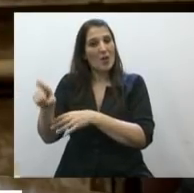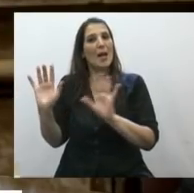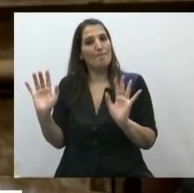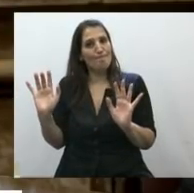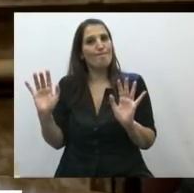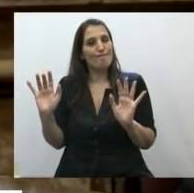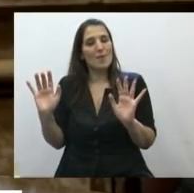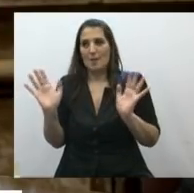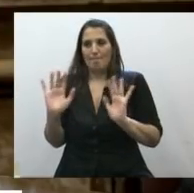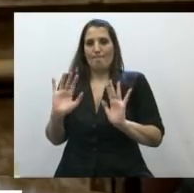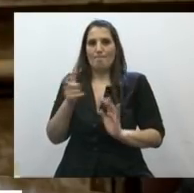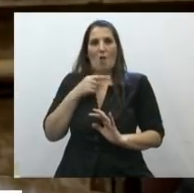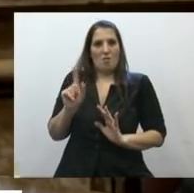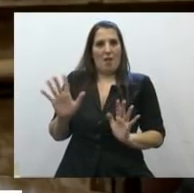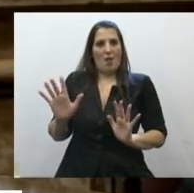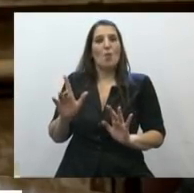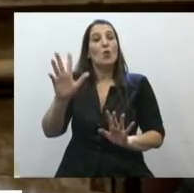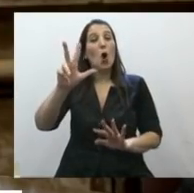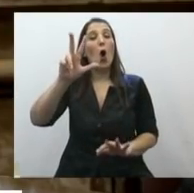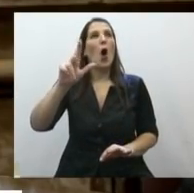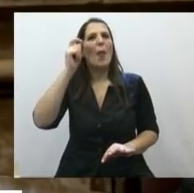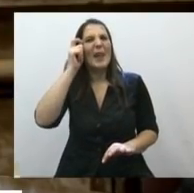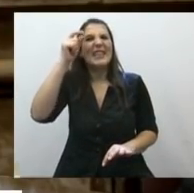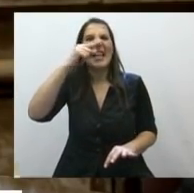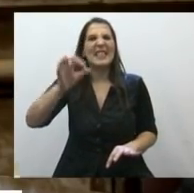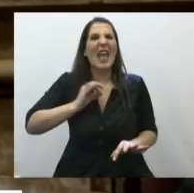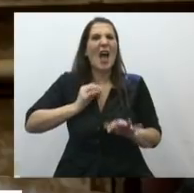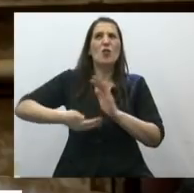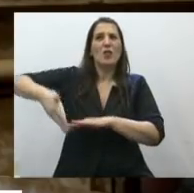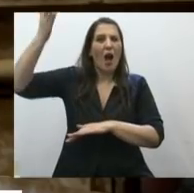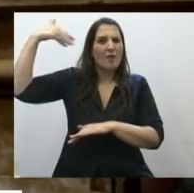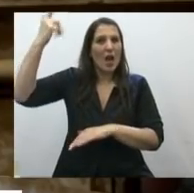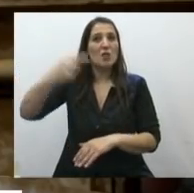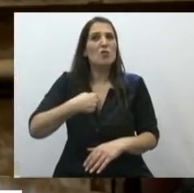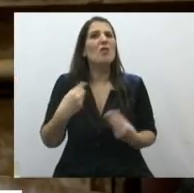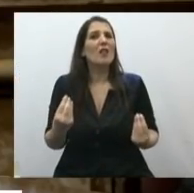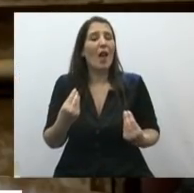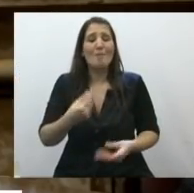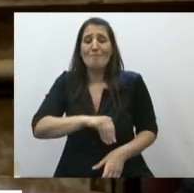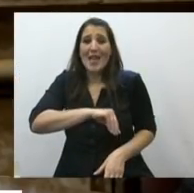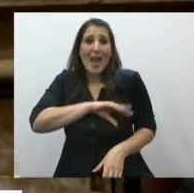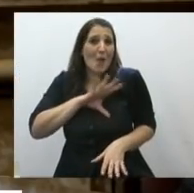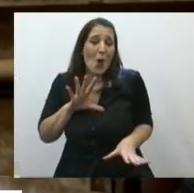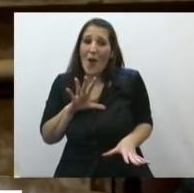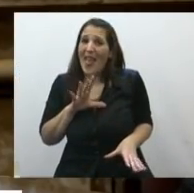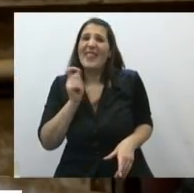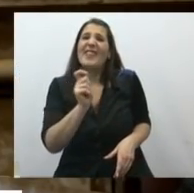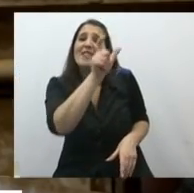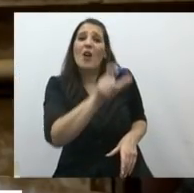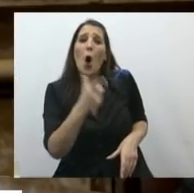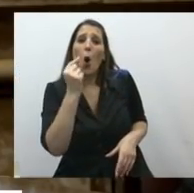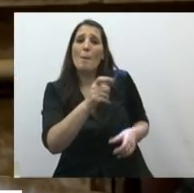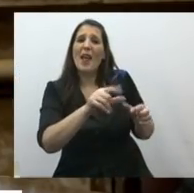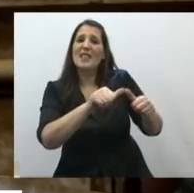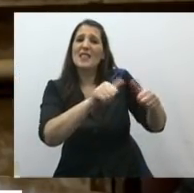consuetudinaria, porque hace 37 años atrás tuve la brillante idea de enamorarme y casarme con un hombre divorciado,